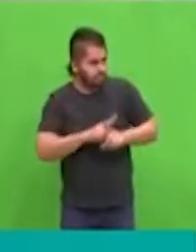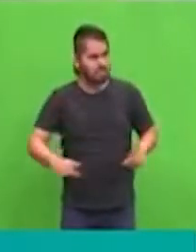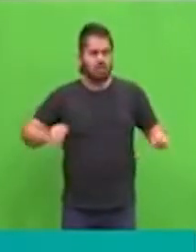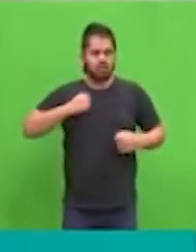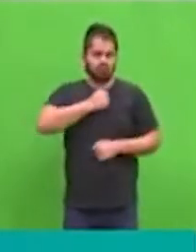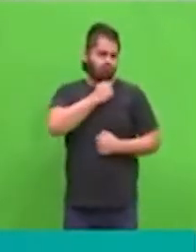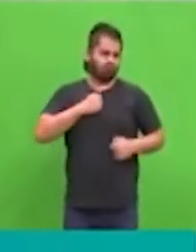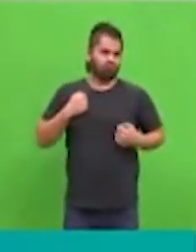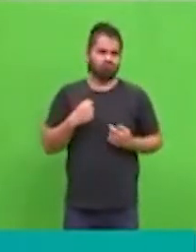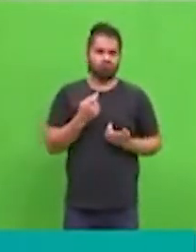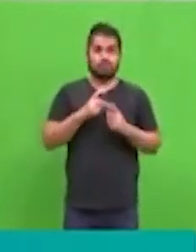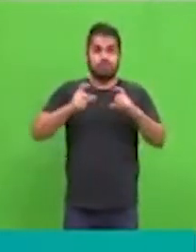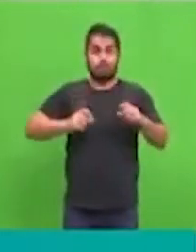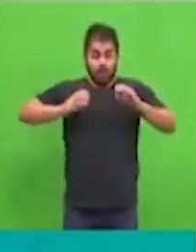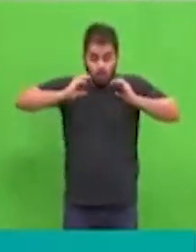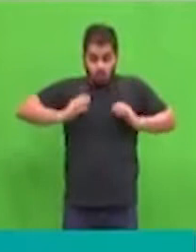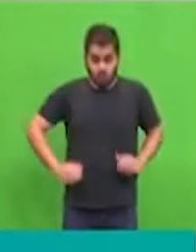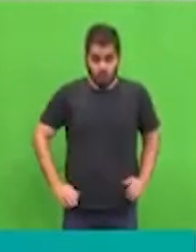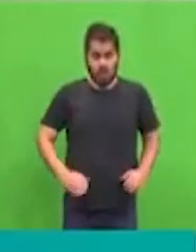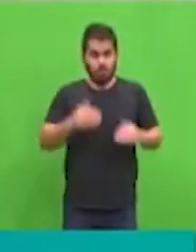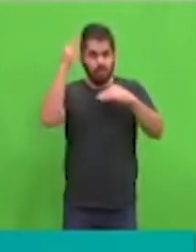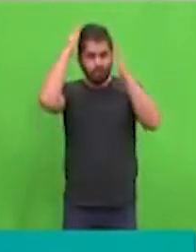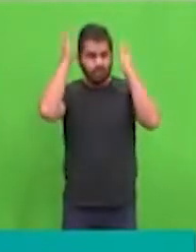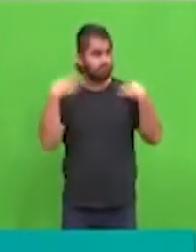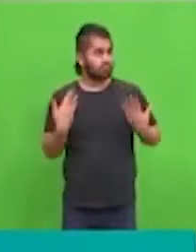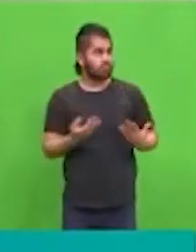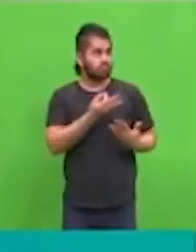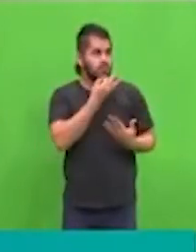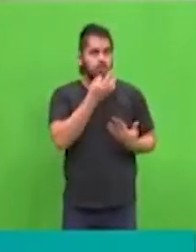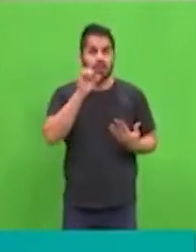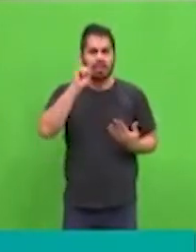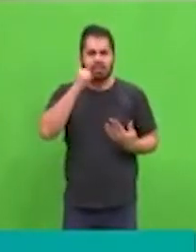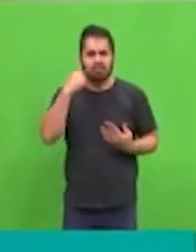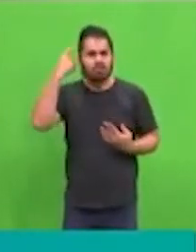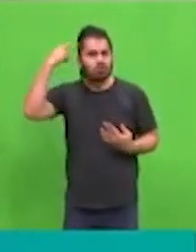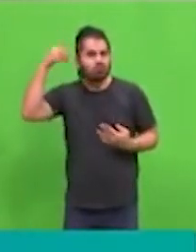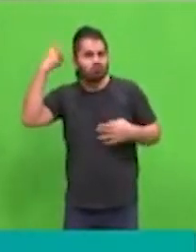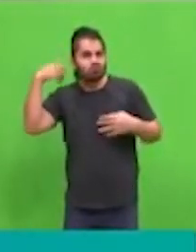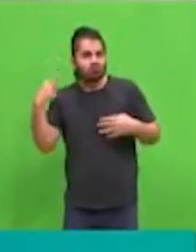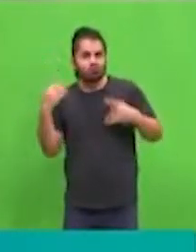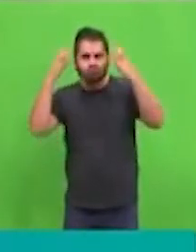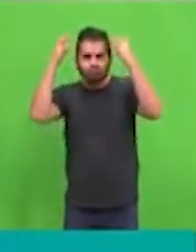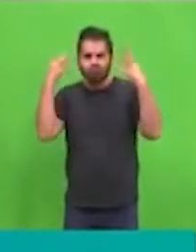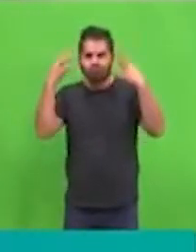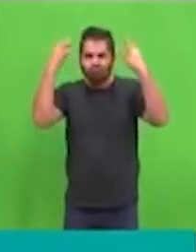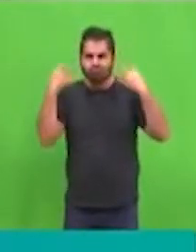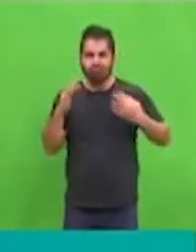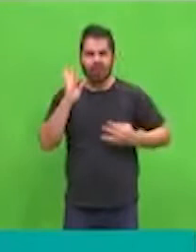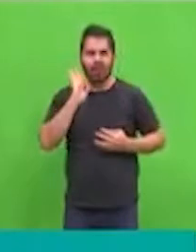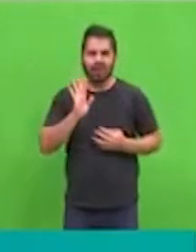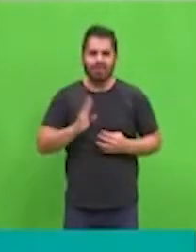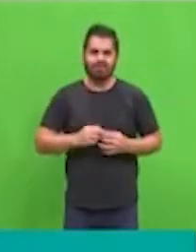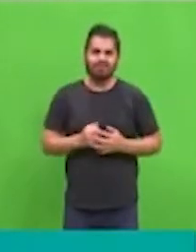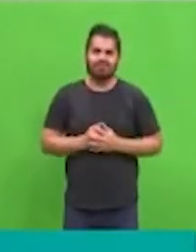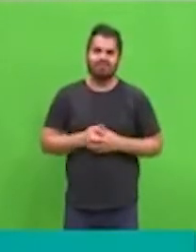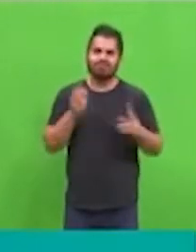educativos a distancia, y multimedia, entonces básicamente lo que vamos a hacer es aplicar su modelo a la realidad paraguaya en cuanto a tecnología,